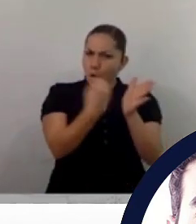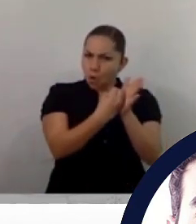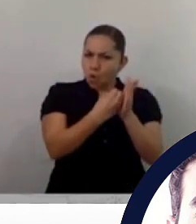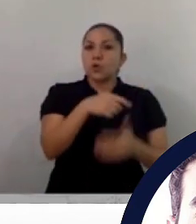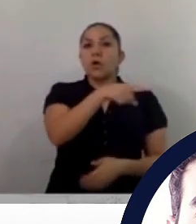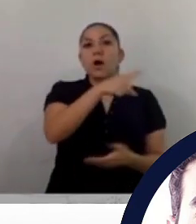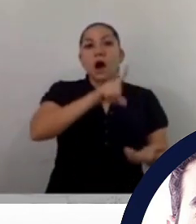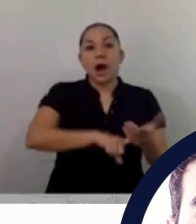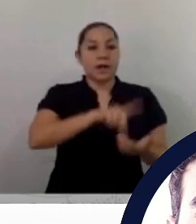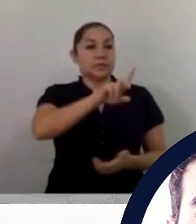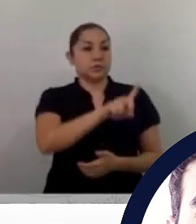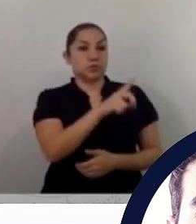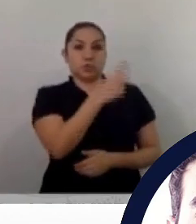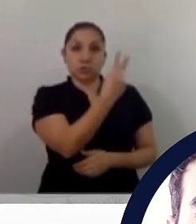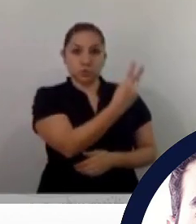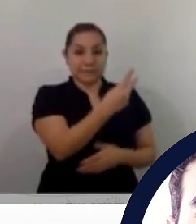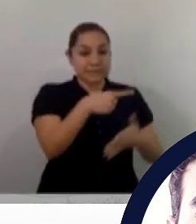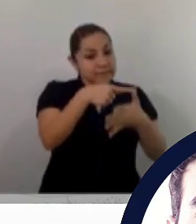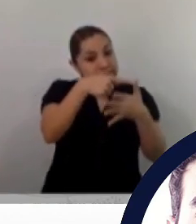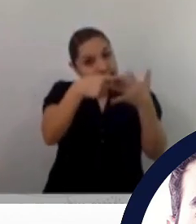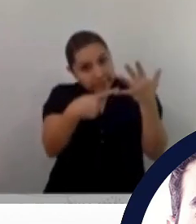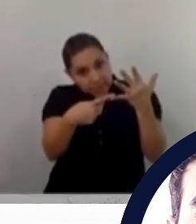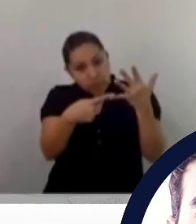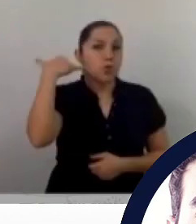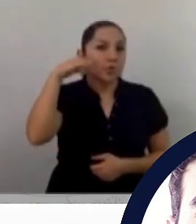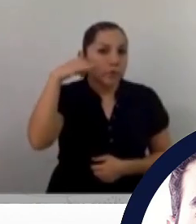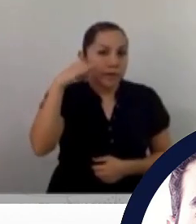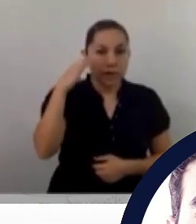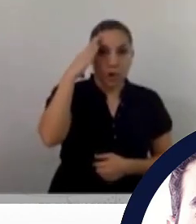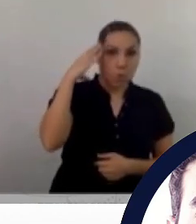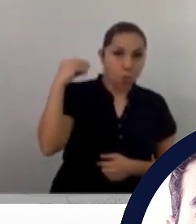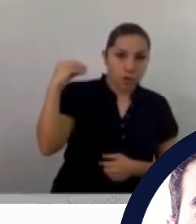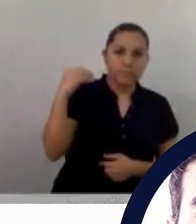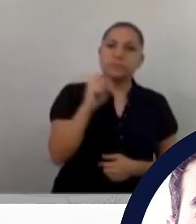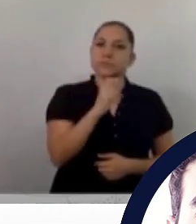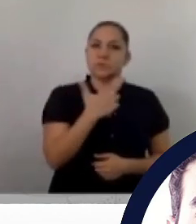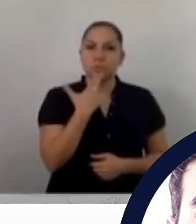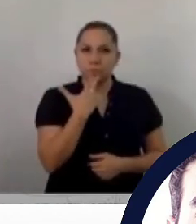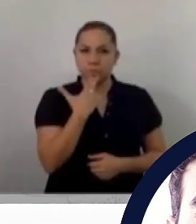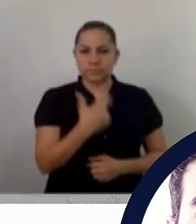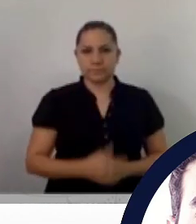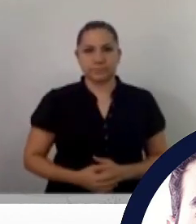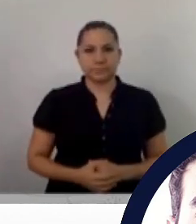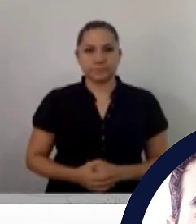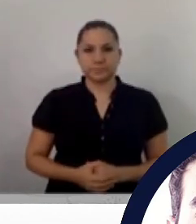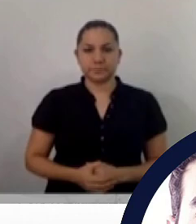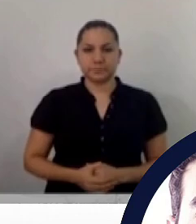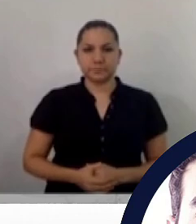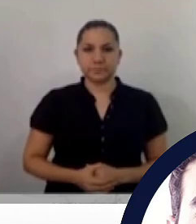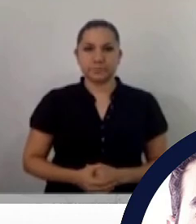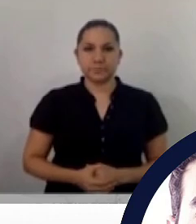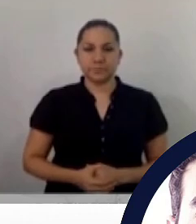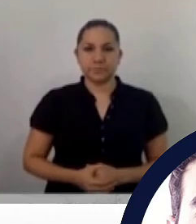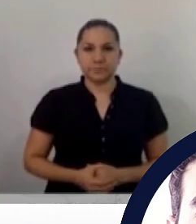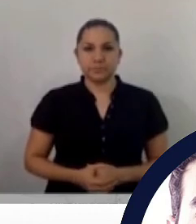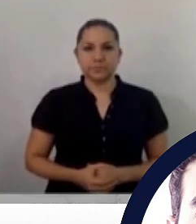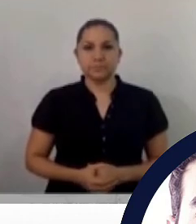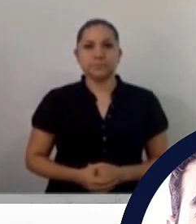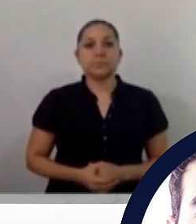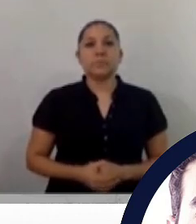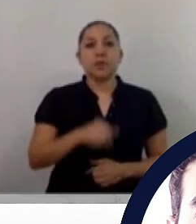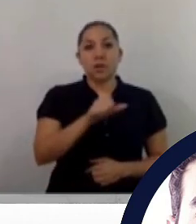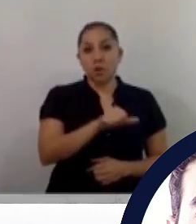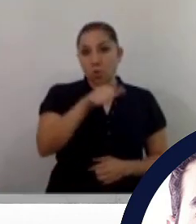desde lo local, porque igual desde lo federal pues está costando mucho más trabajo y pues los gobiernos locales son mucho más cercanos a la gente.